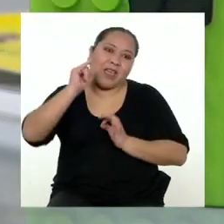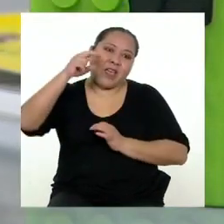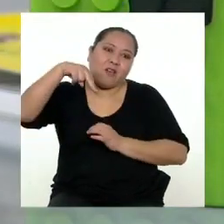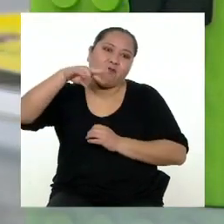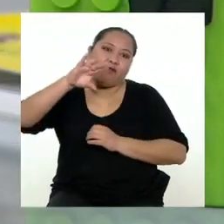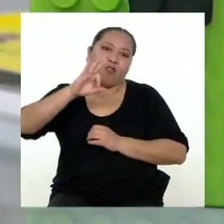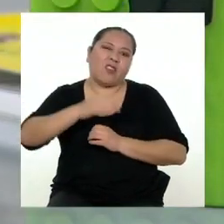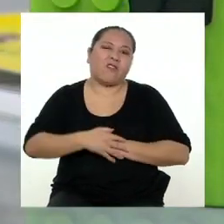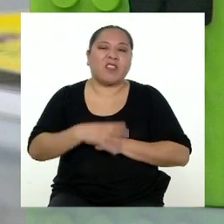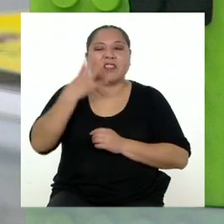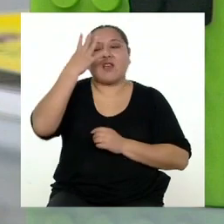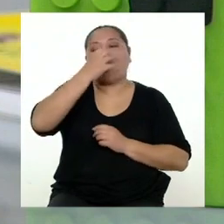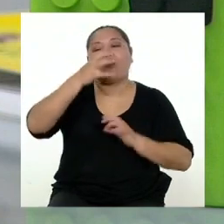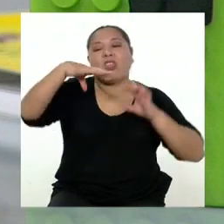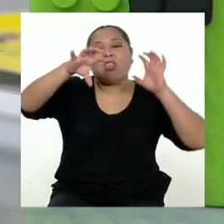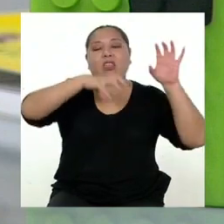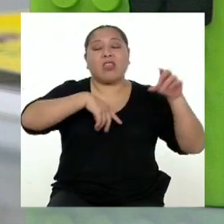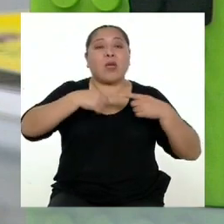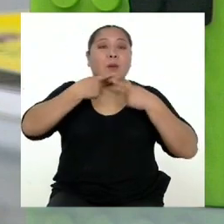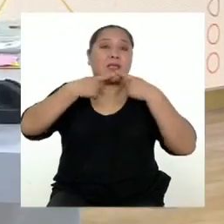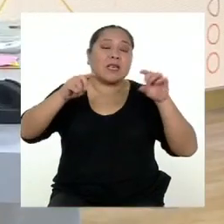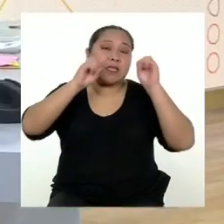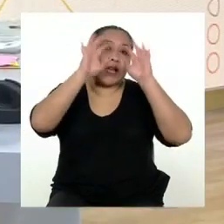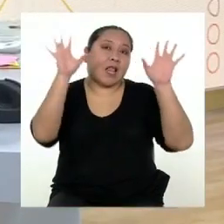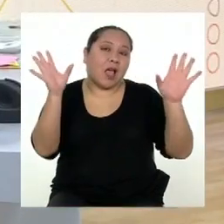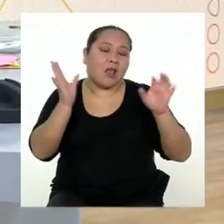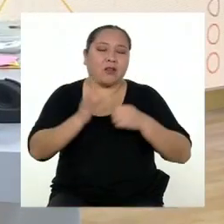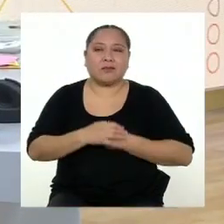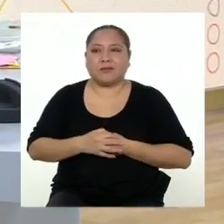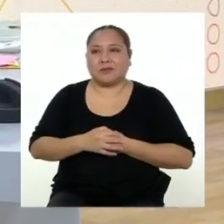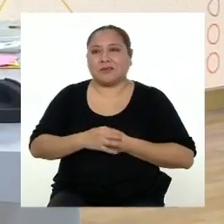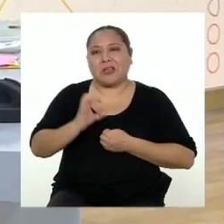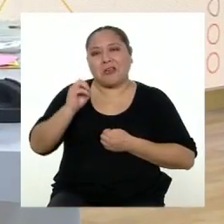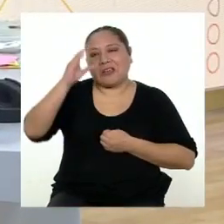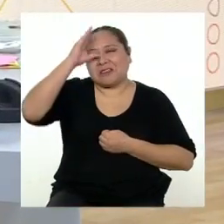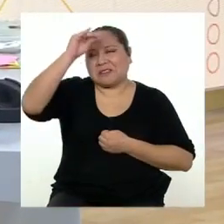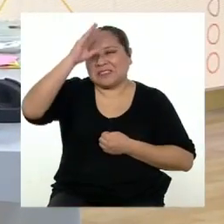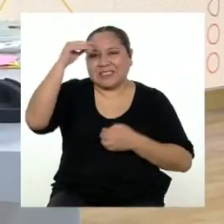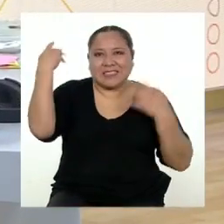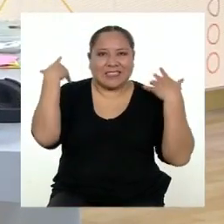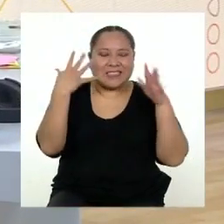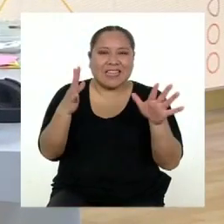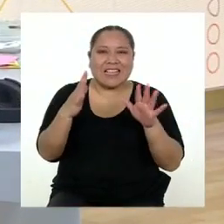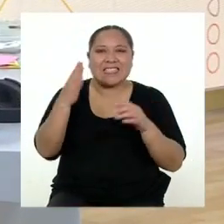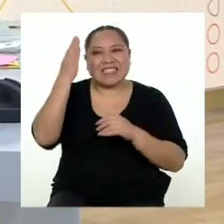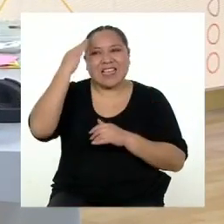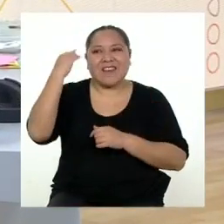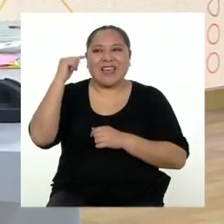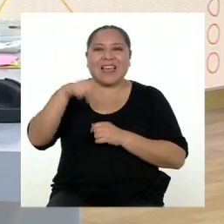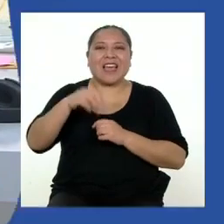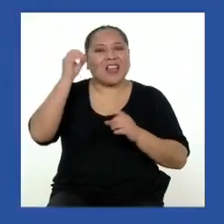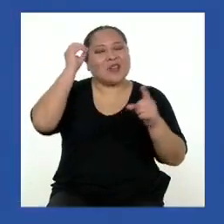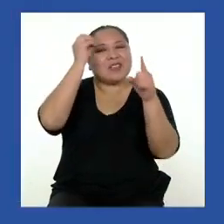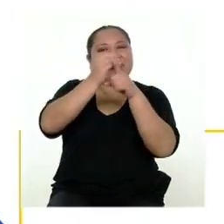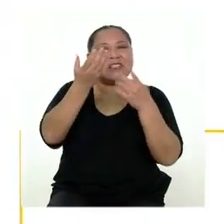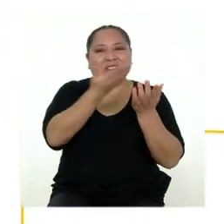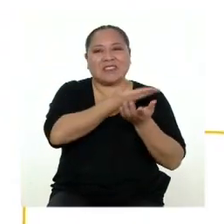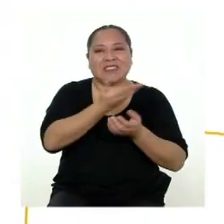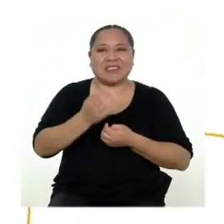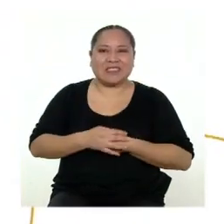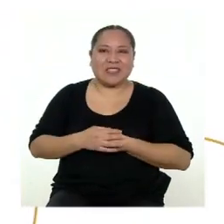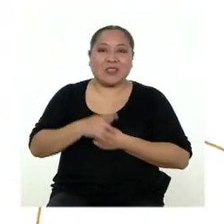diseñada y bonita, y el mensaje está claro. Bueno, chicas y chicos, ya saben que el reto es el siguiente.